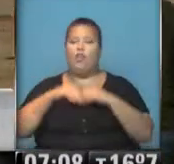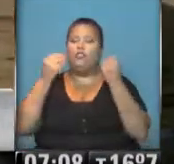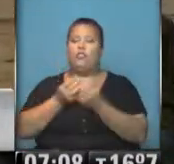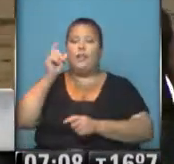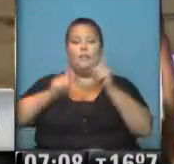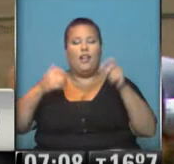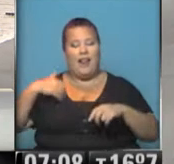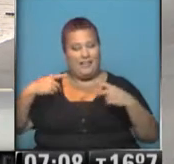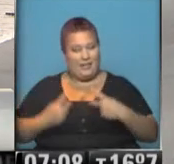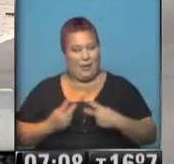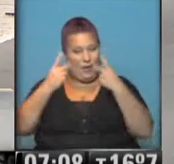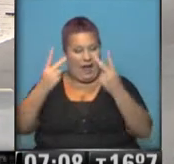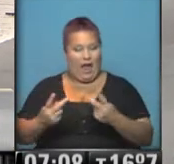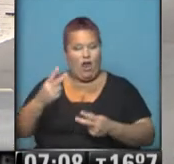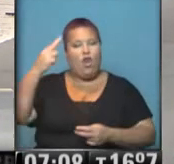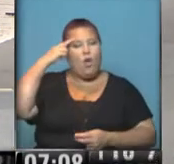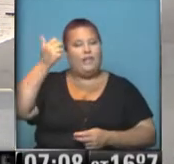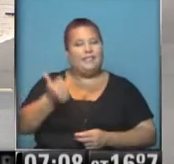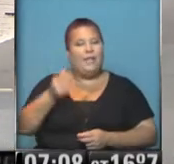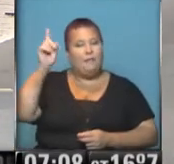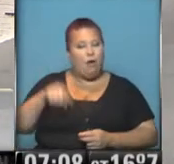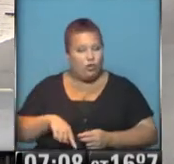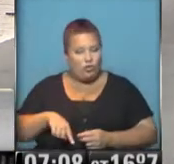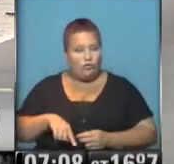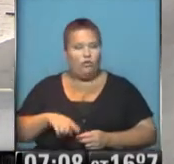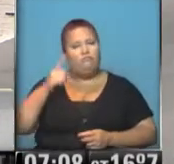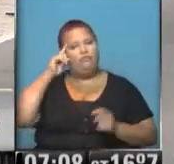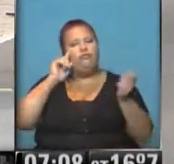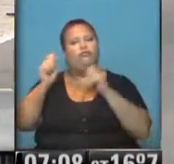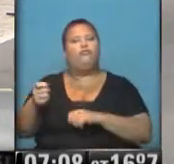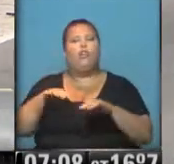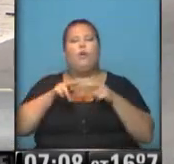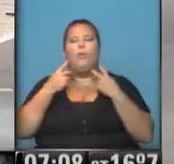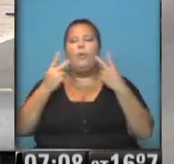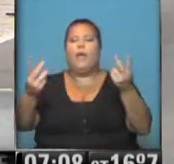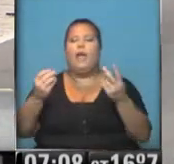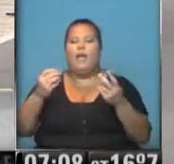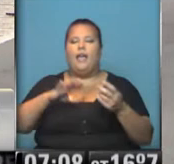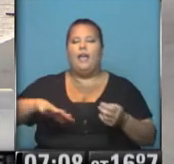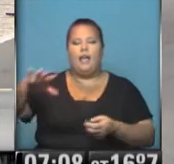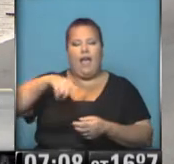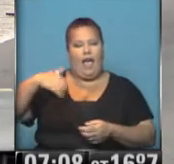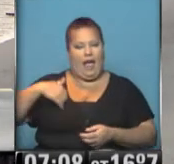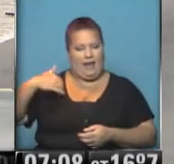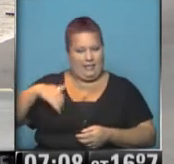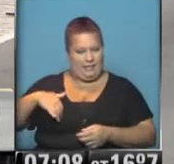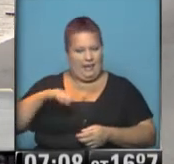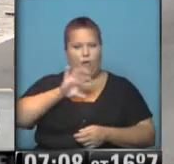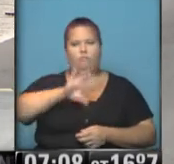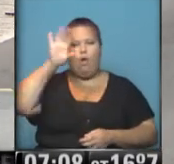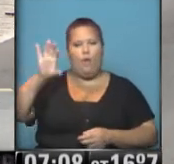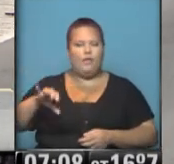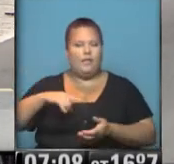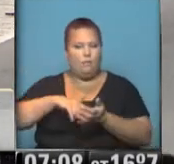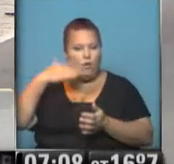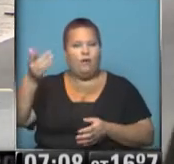viajaron este fin de semana, el 96% optó por destinos ubicados dentro de nuestro país. Al interior de la provincia de